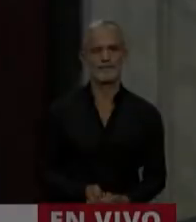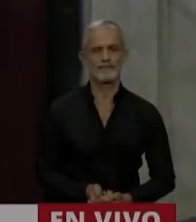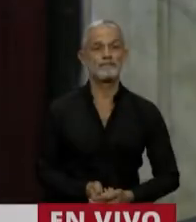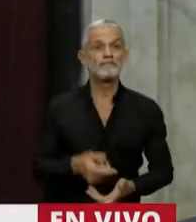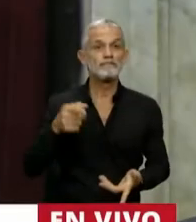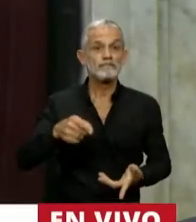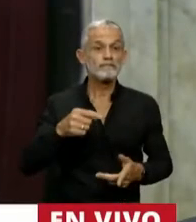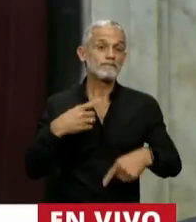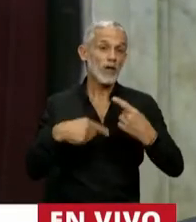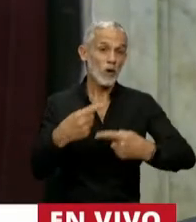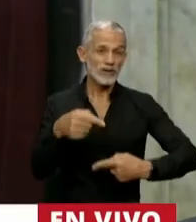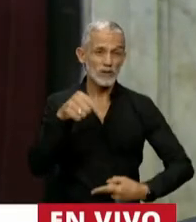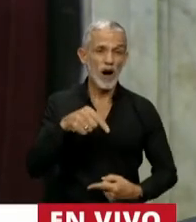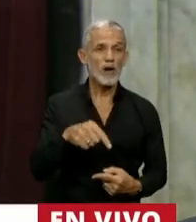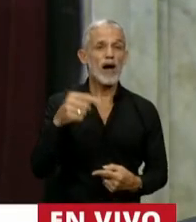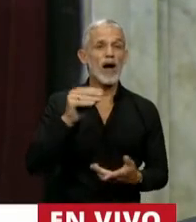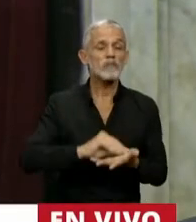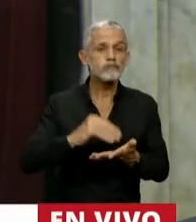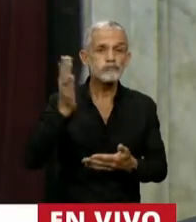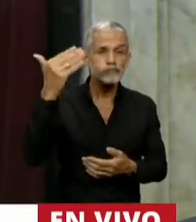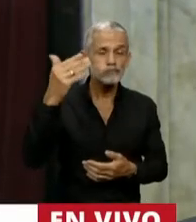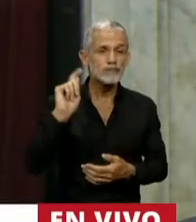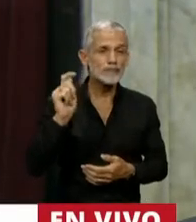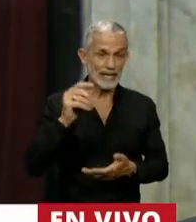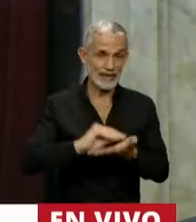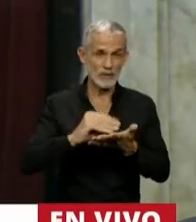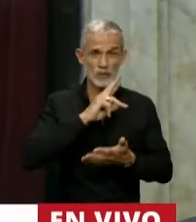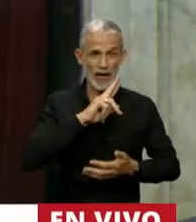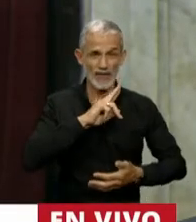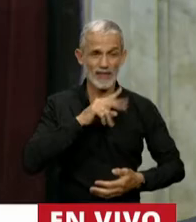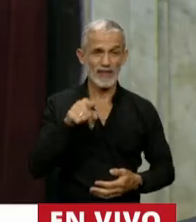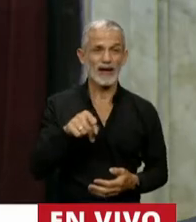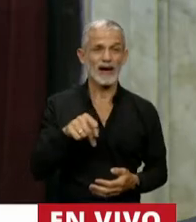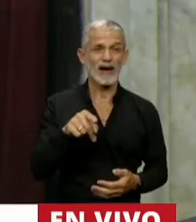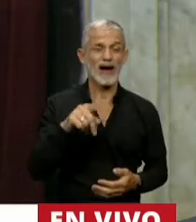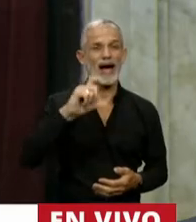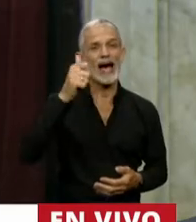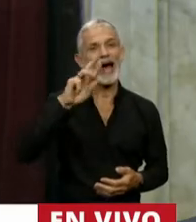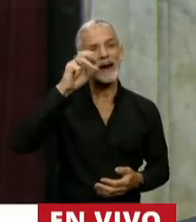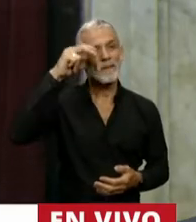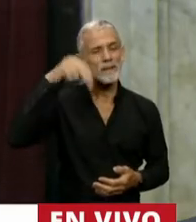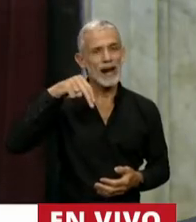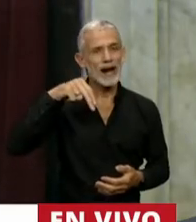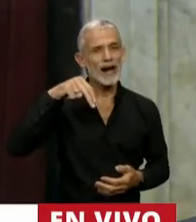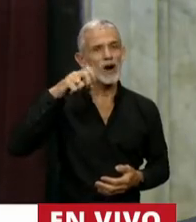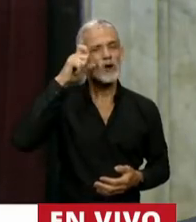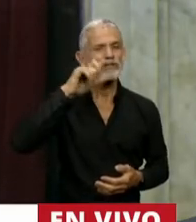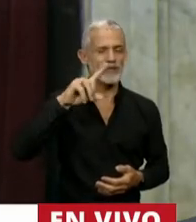Dando continuidad, le damos la palabra a la diputada Carmen Polledo.